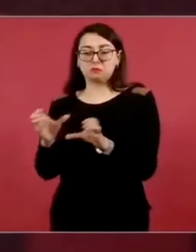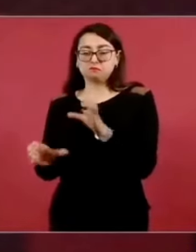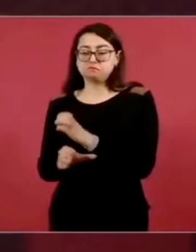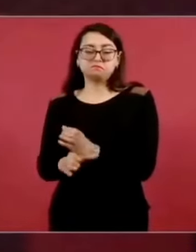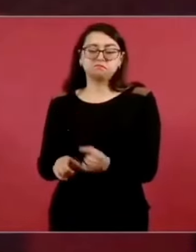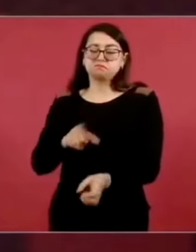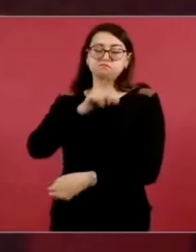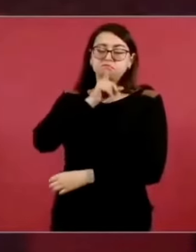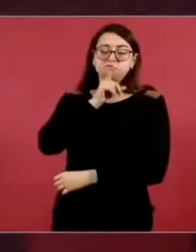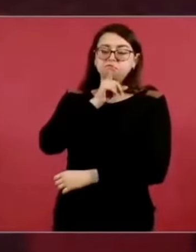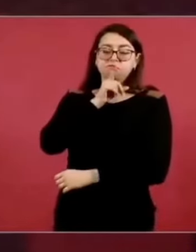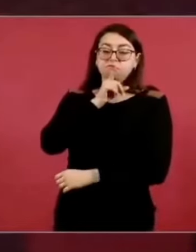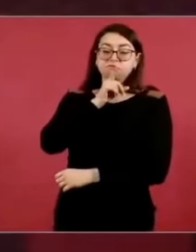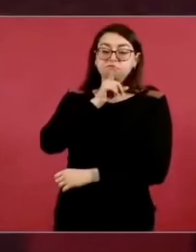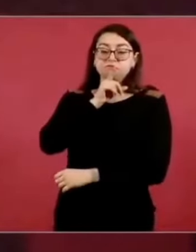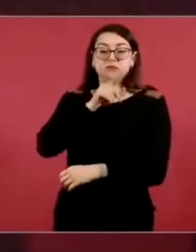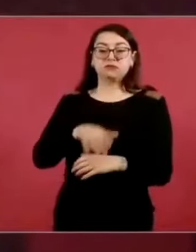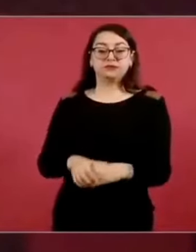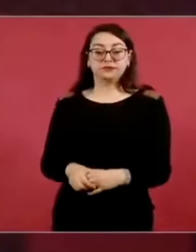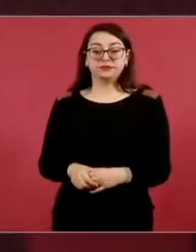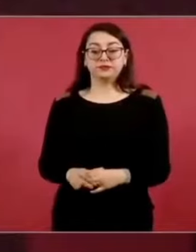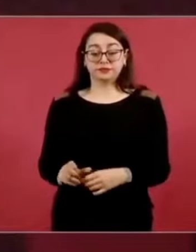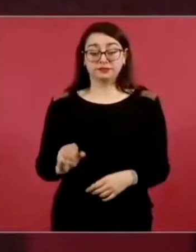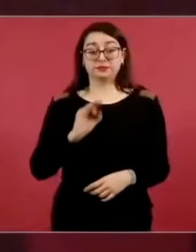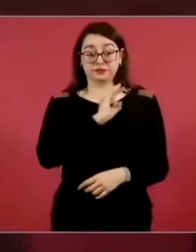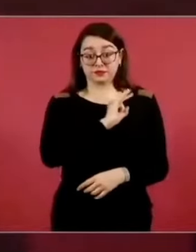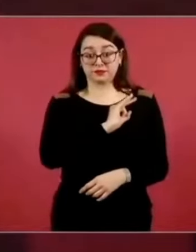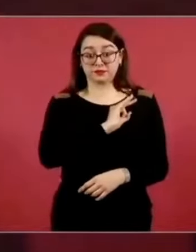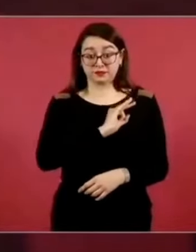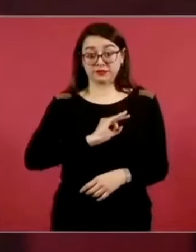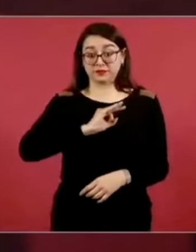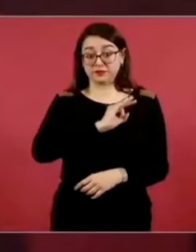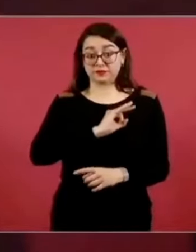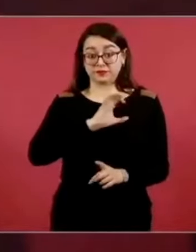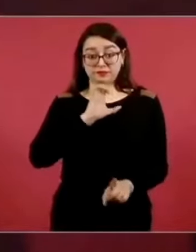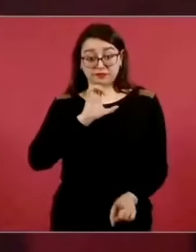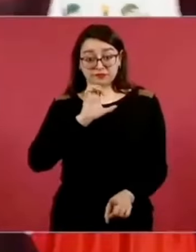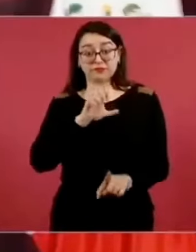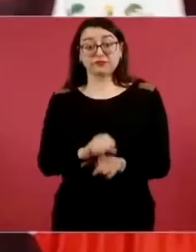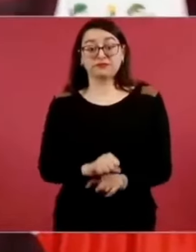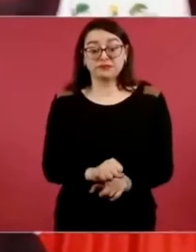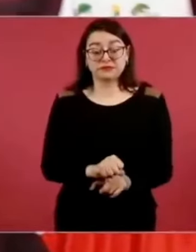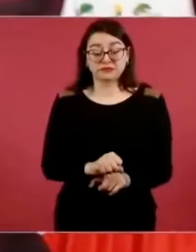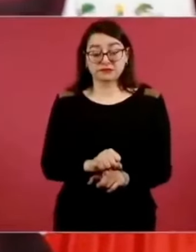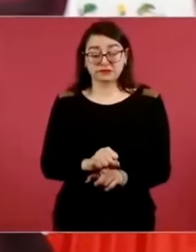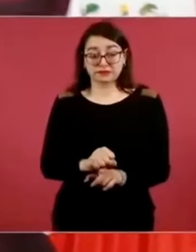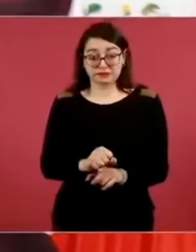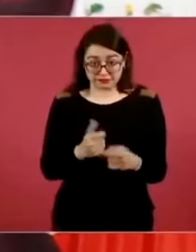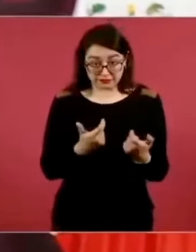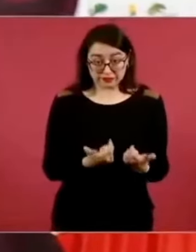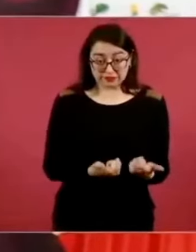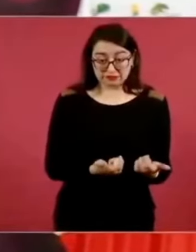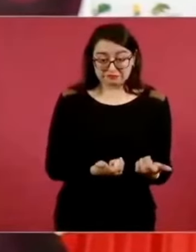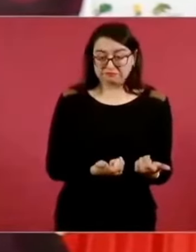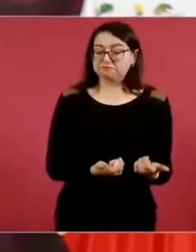creo que la felicidad no se obtiene solo con dinero